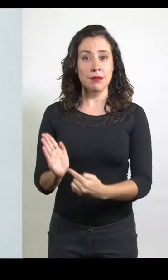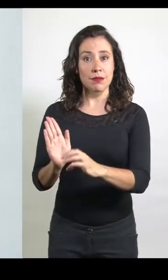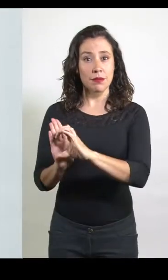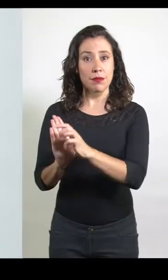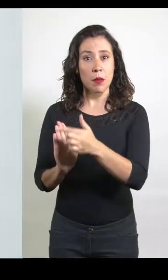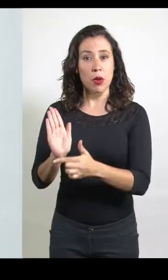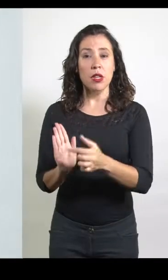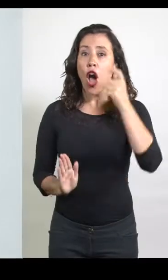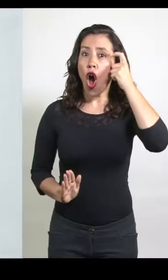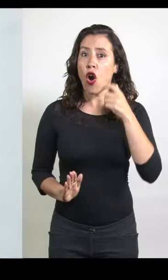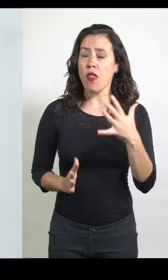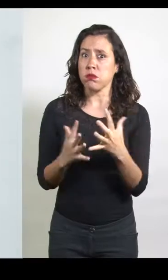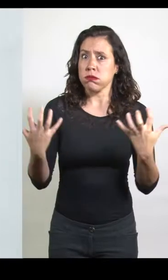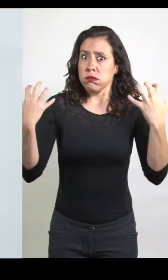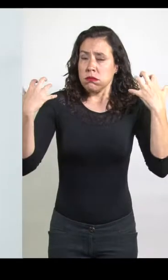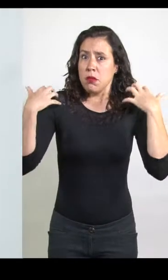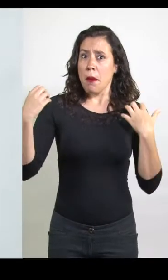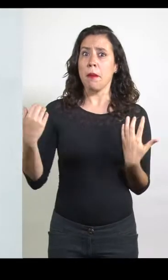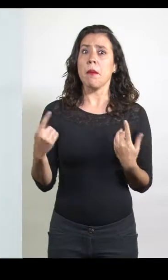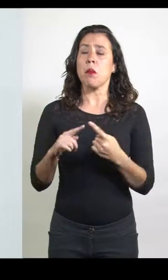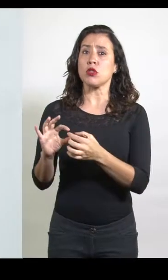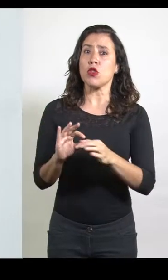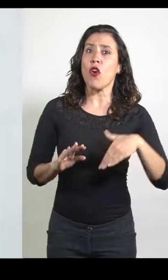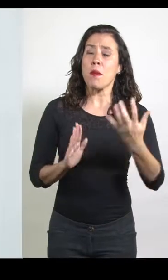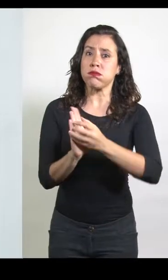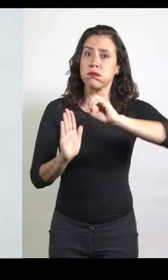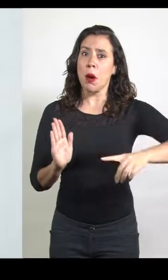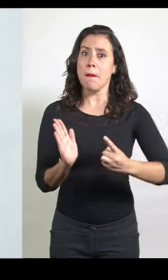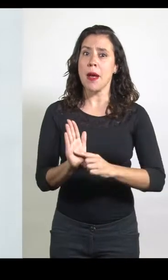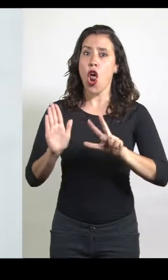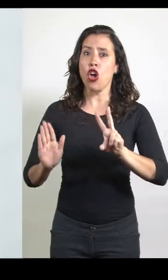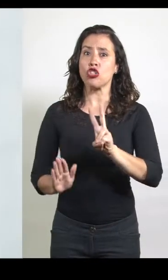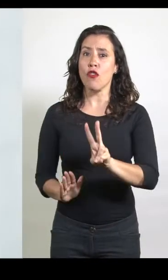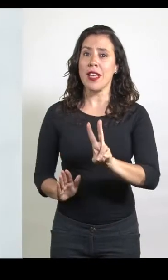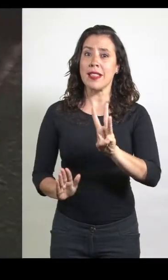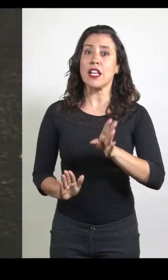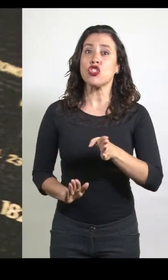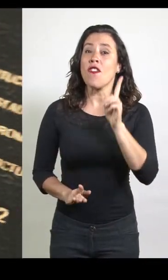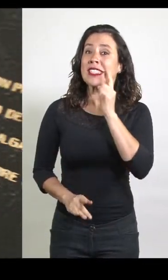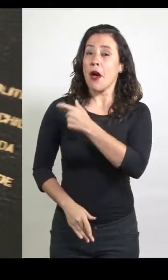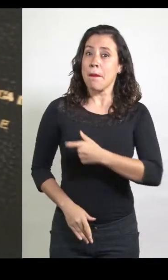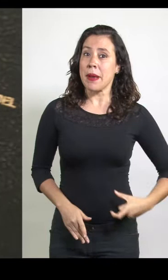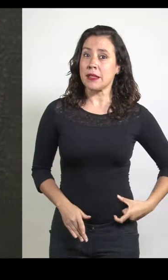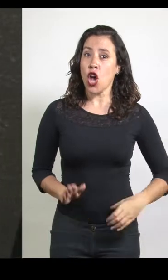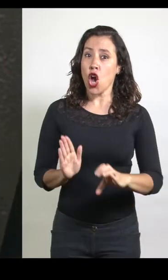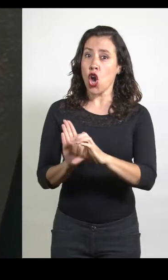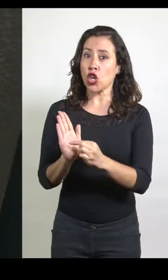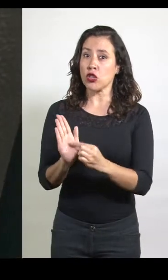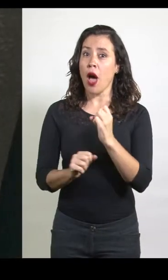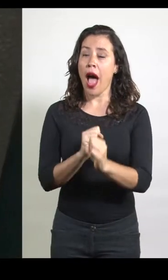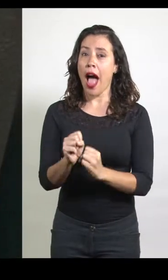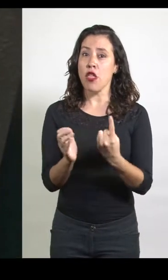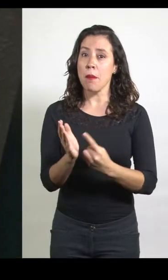carta magna, Higgins tenía amplios poderes, por lo que se derogó en 1823 cuando aún gobernaba. Por su parte, la Constitución del